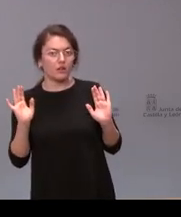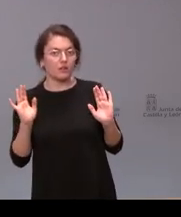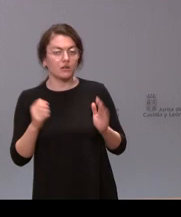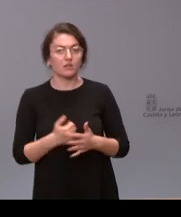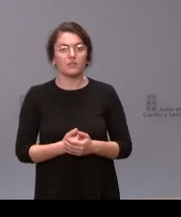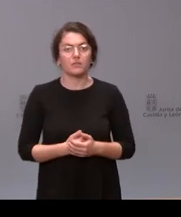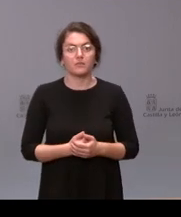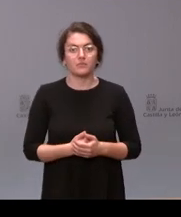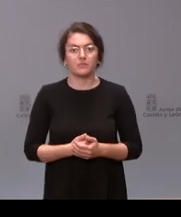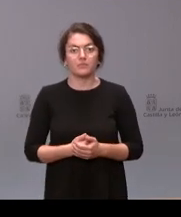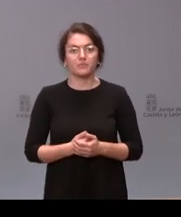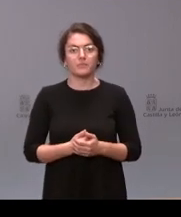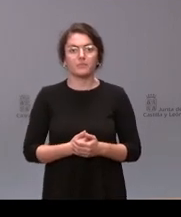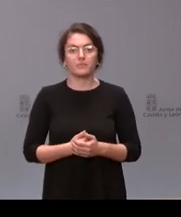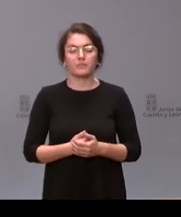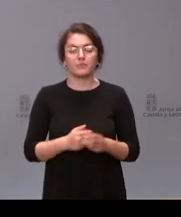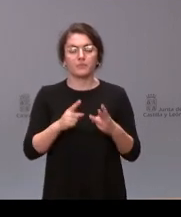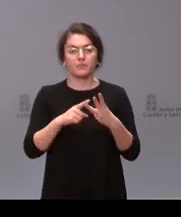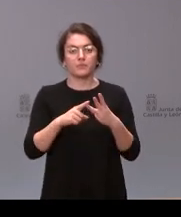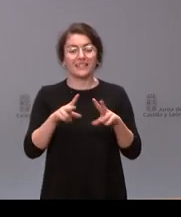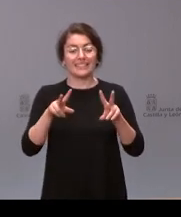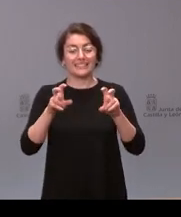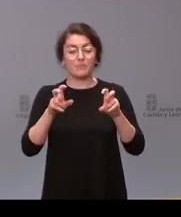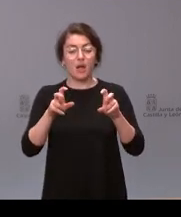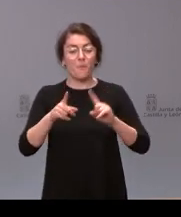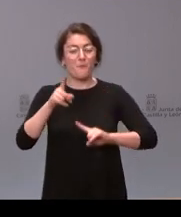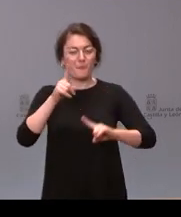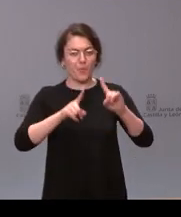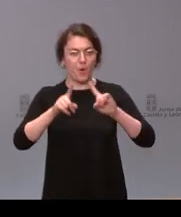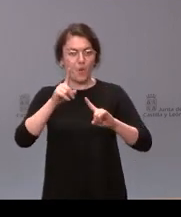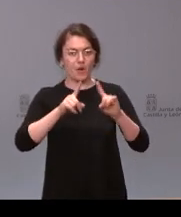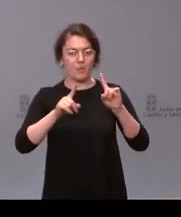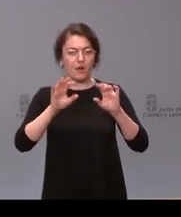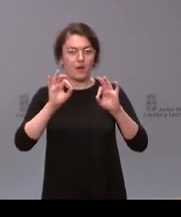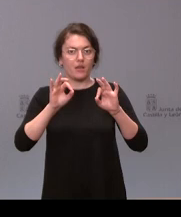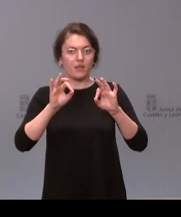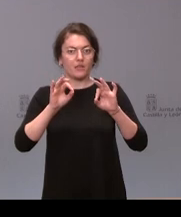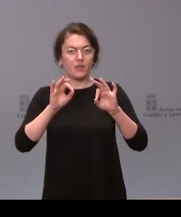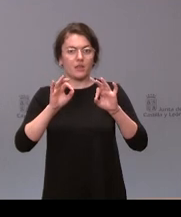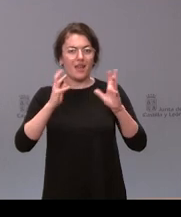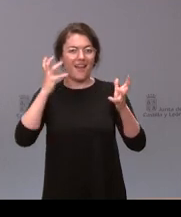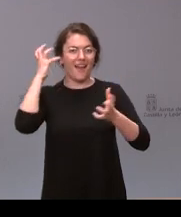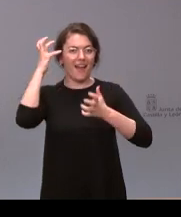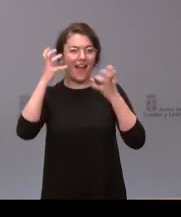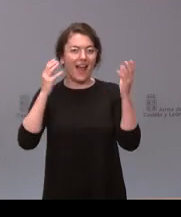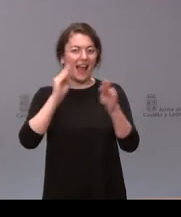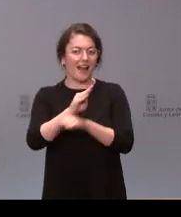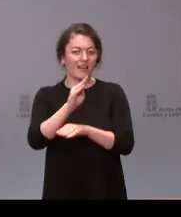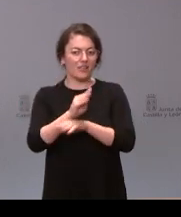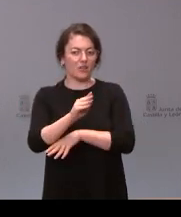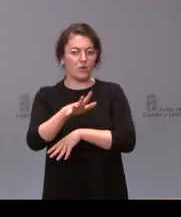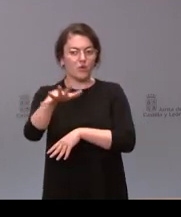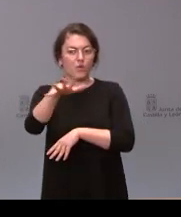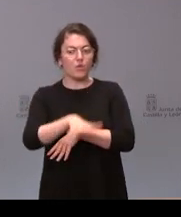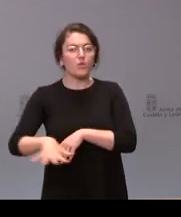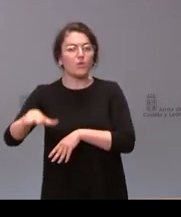Y respecto al conflicto ganadero, que ya pregunté por él la semana pasada, que se da en el puerto de Pinos, en la comarca